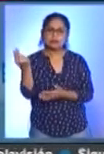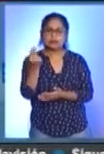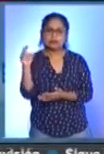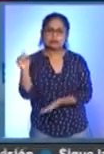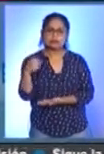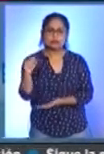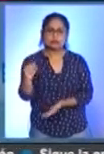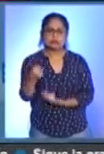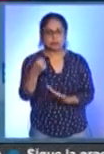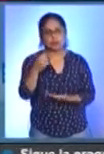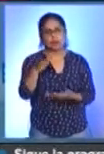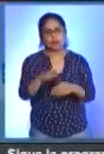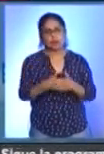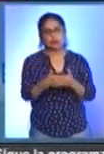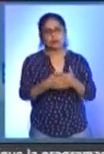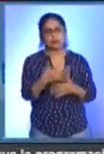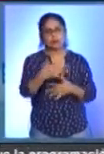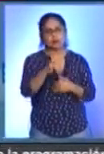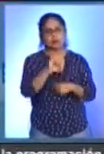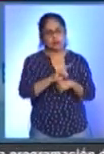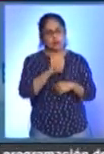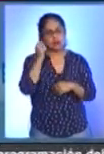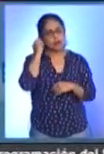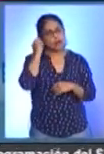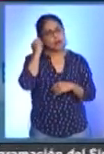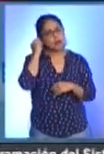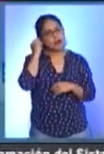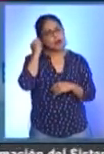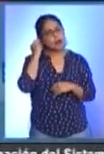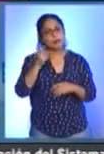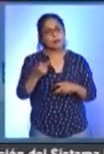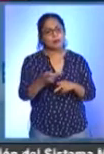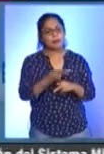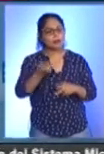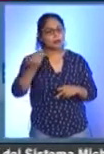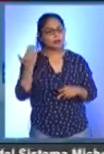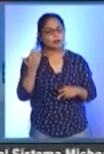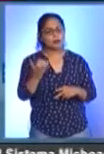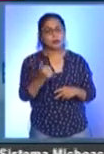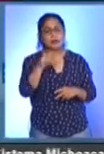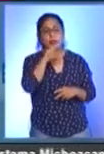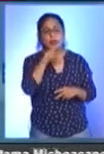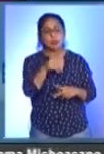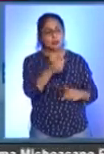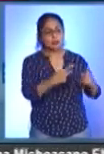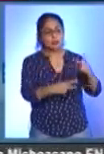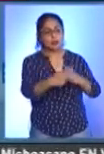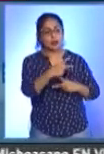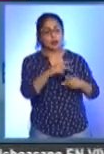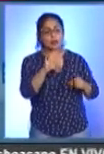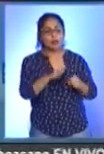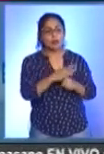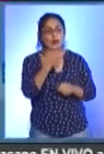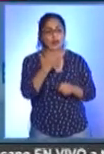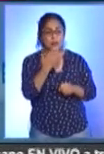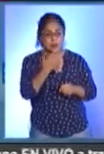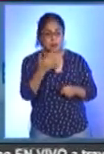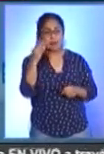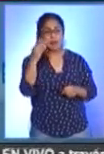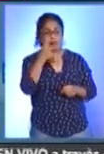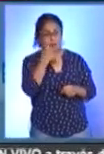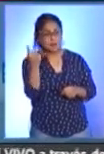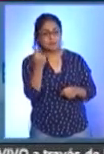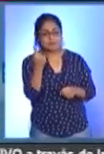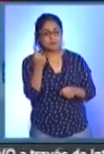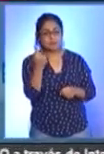de esta quincena que acaba de transcurrir y también de la que viene, porque no es un tema fácil, de la